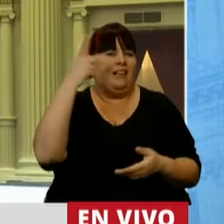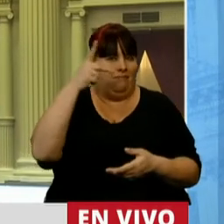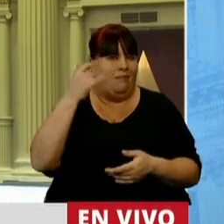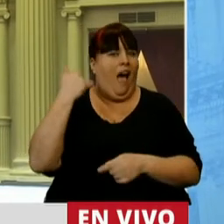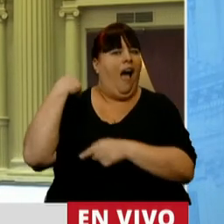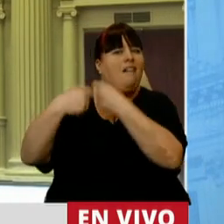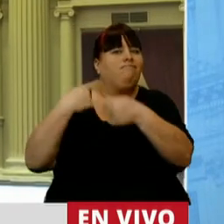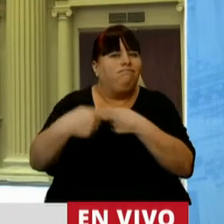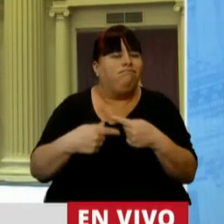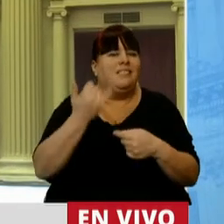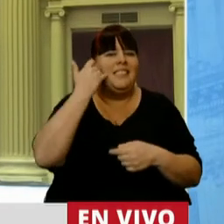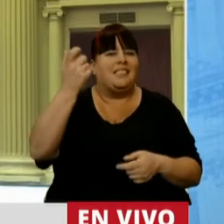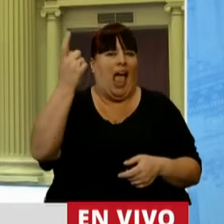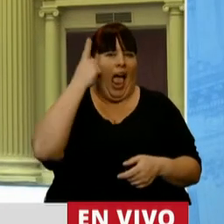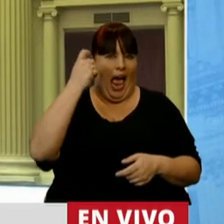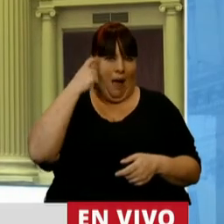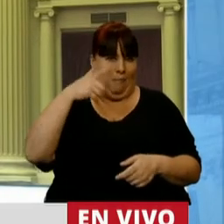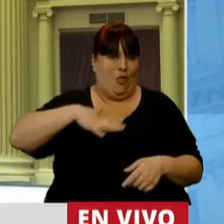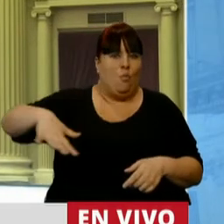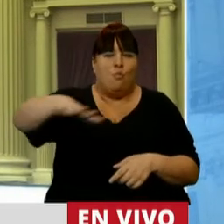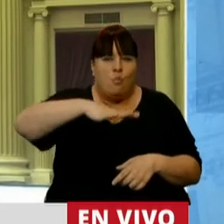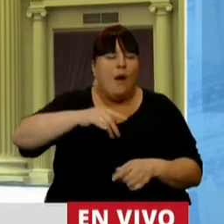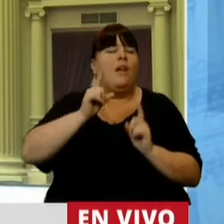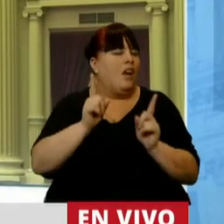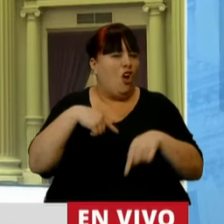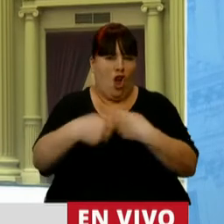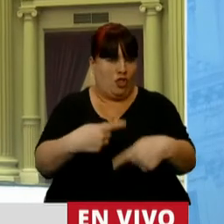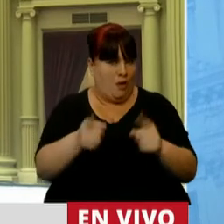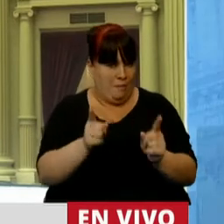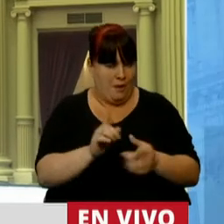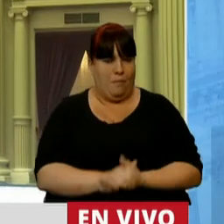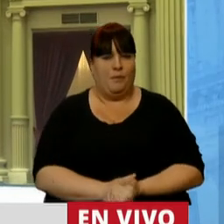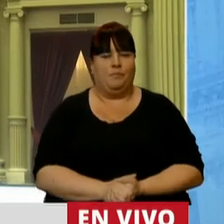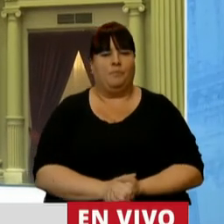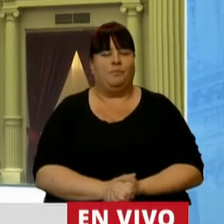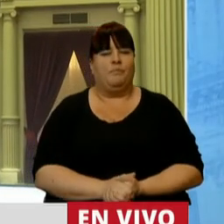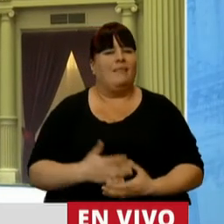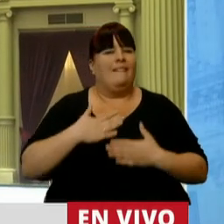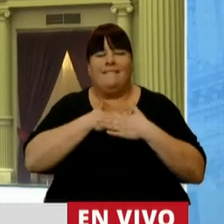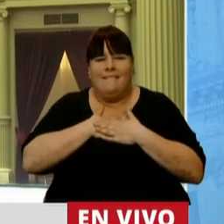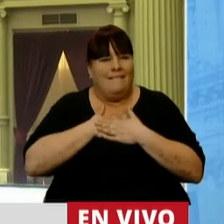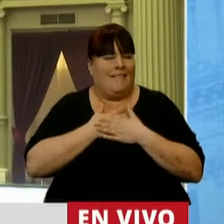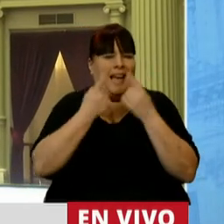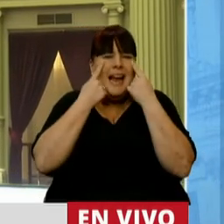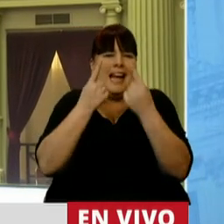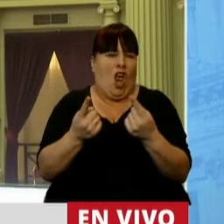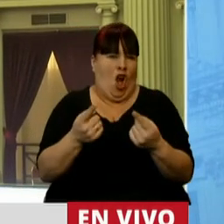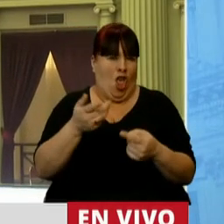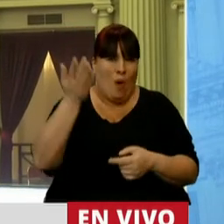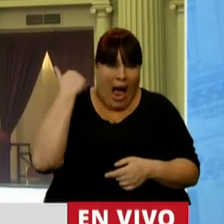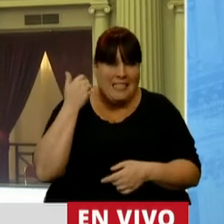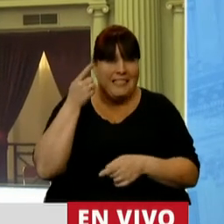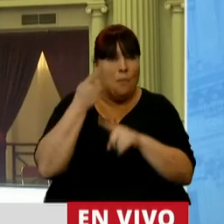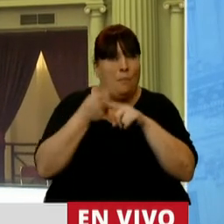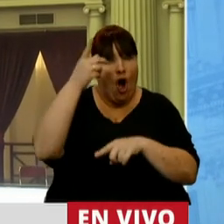legado que ha aprendido en el pueblo y que va a continuar estando. El cariño y reconocimiento que se ha visto